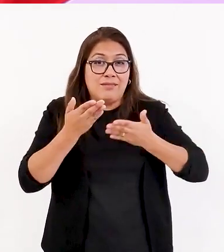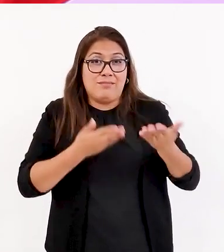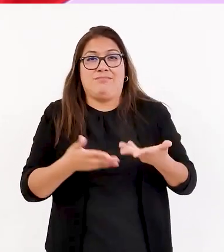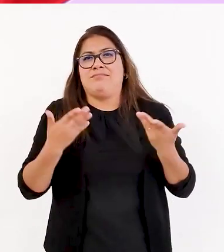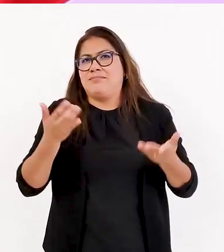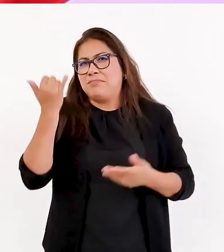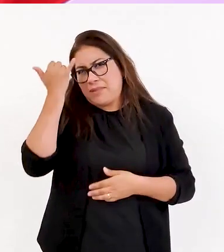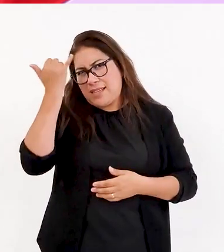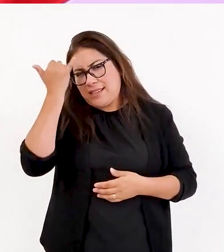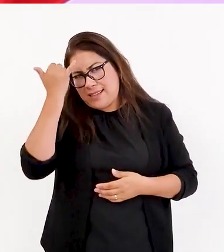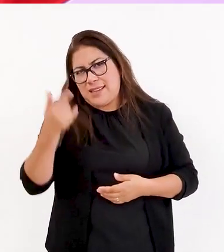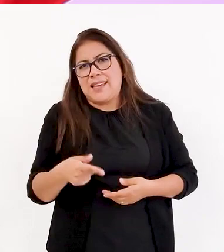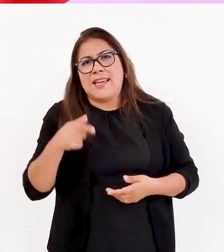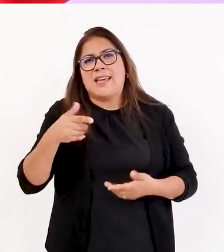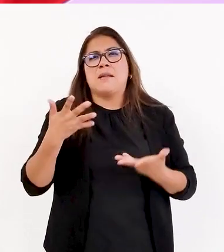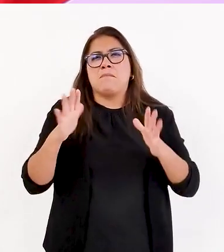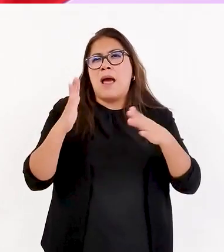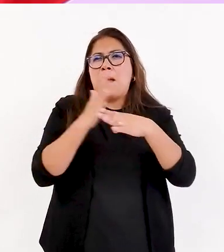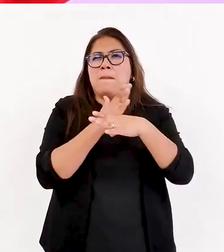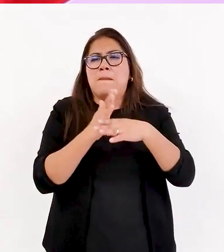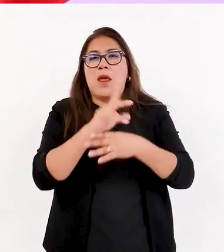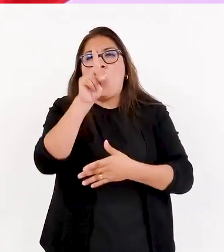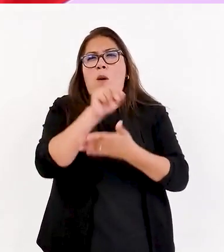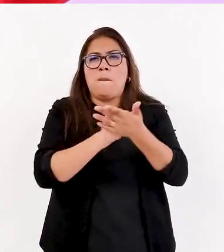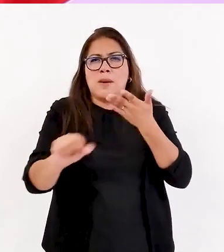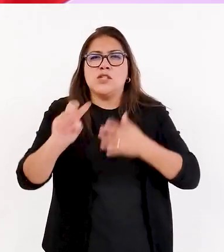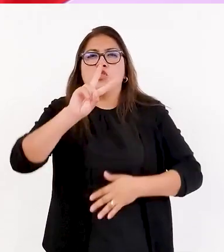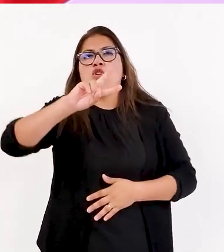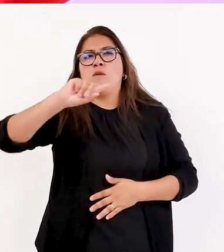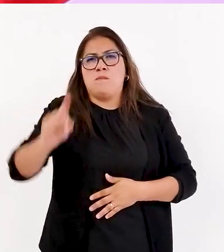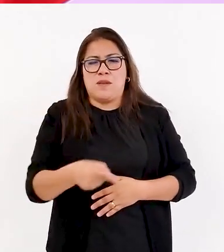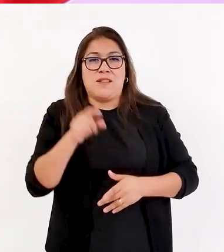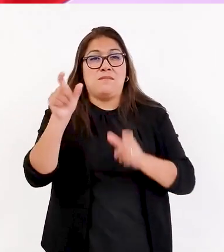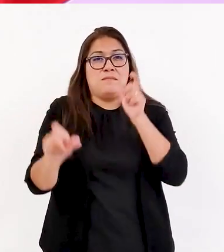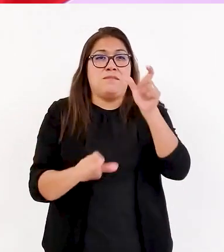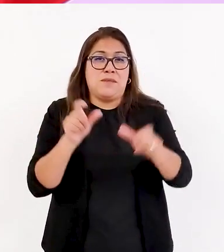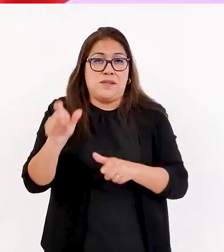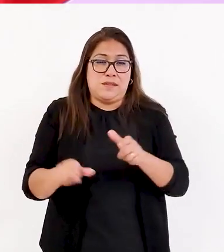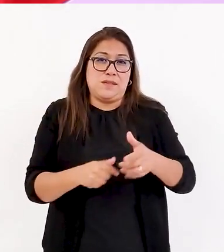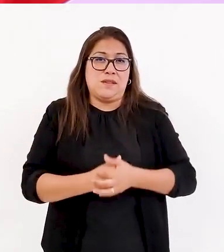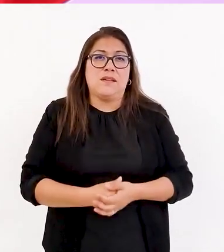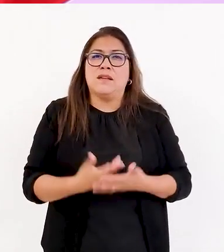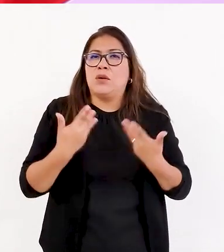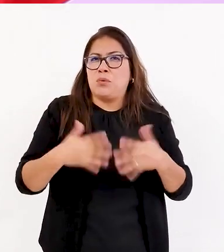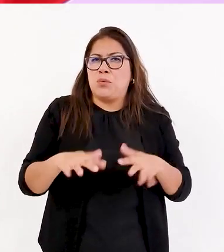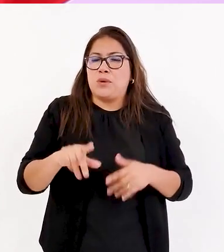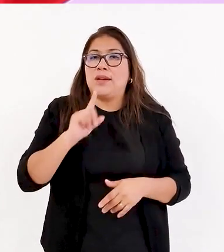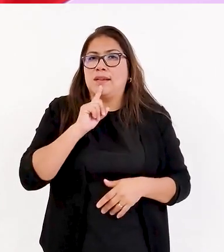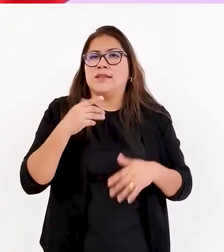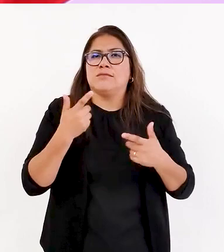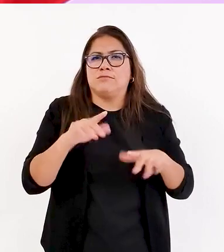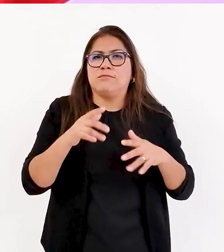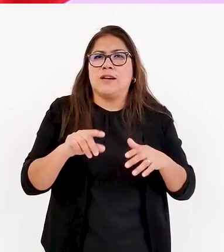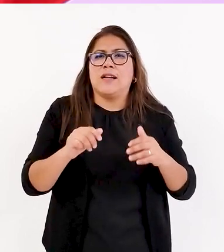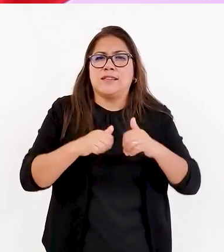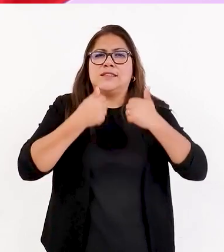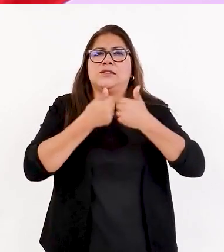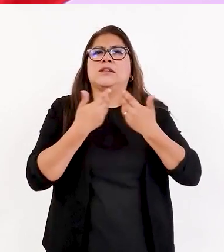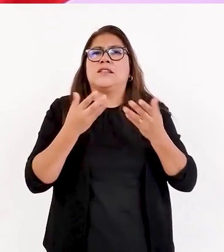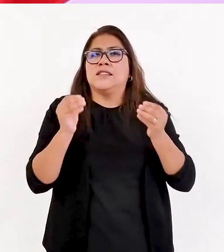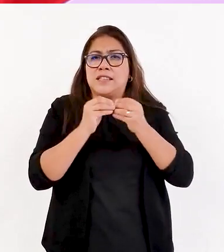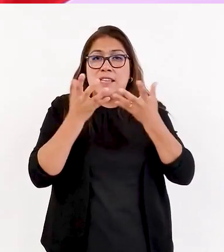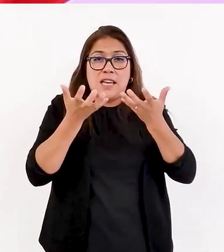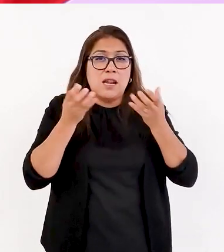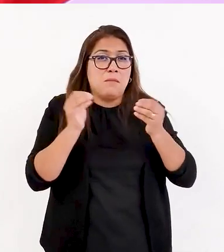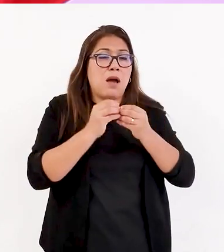está atendiendo a 2.000 personas mensuales. Entonces, y eso, digamos, es un gran reto si quiero hacerlo más